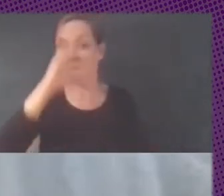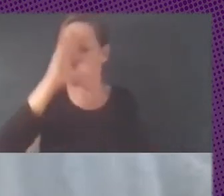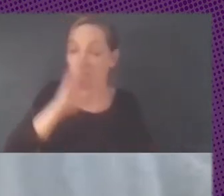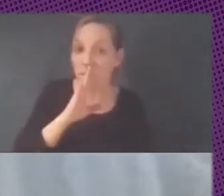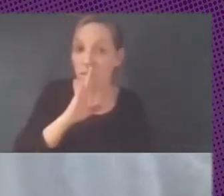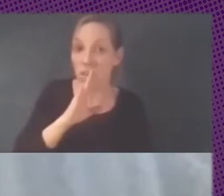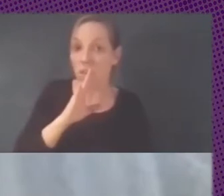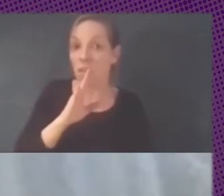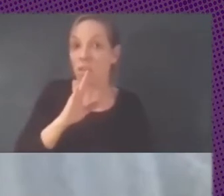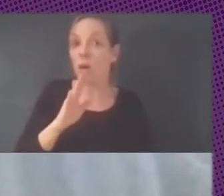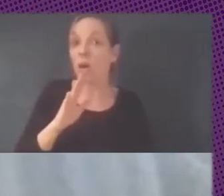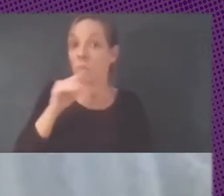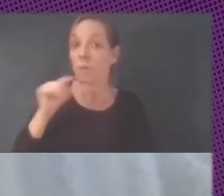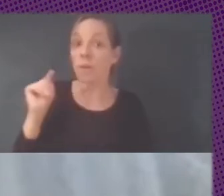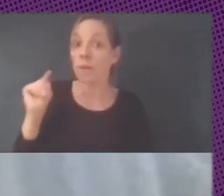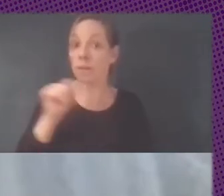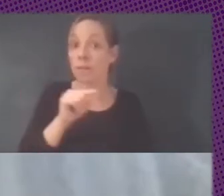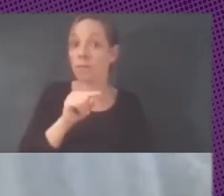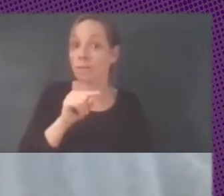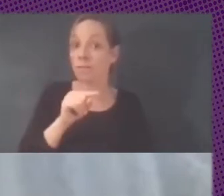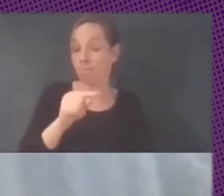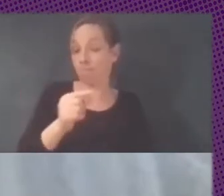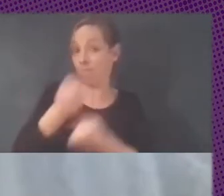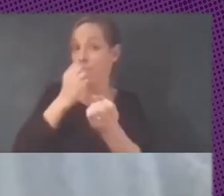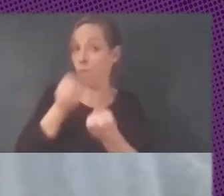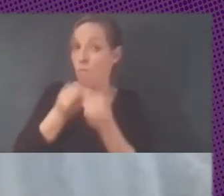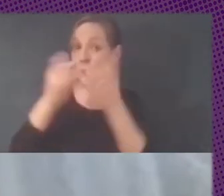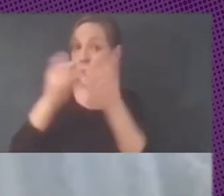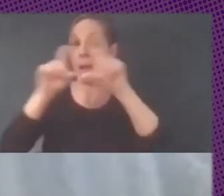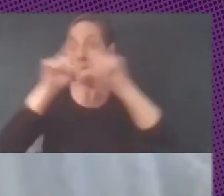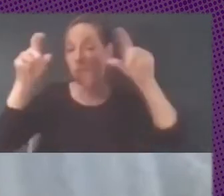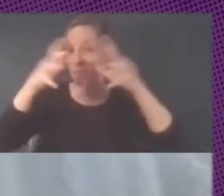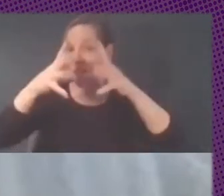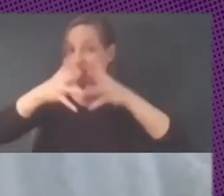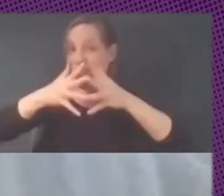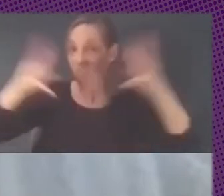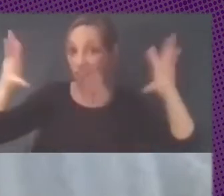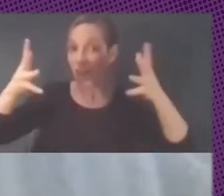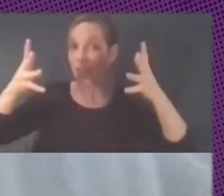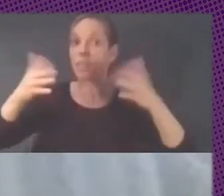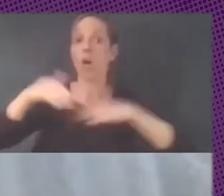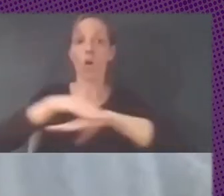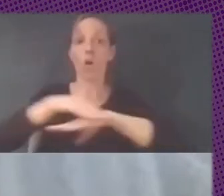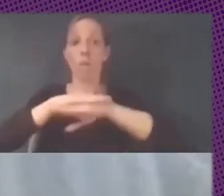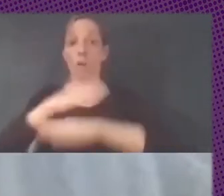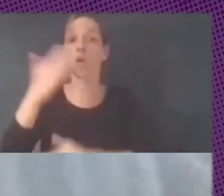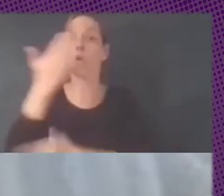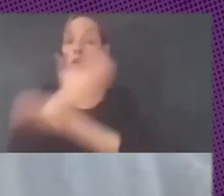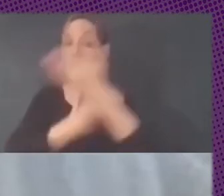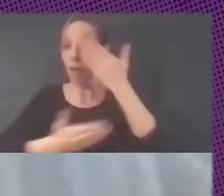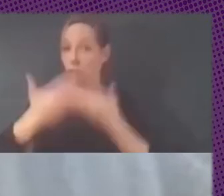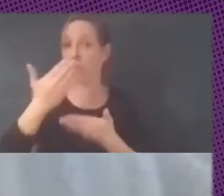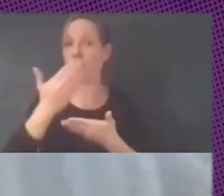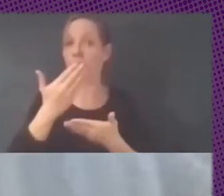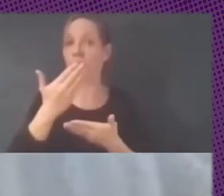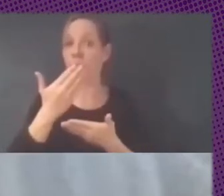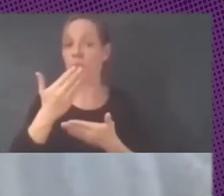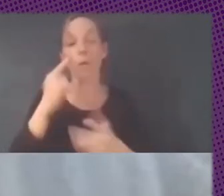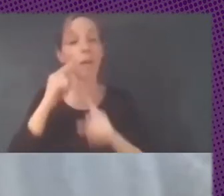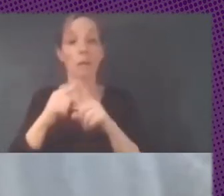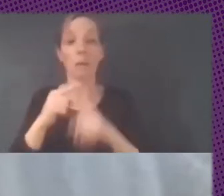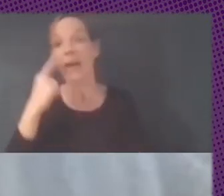cómo las grandes multinacionales colaboran con los gobiernos centrales para espiar